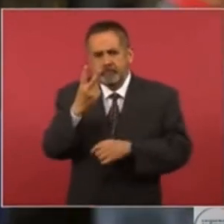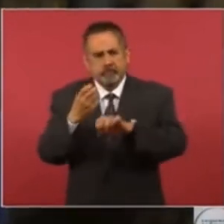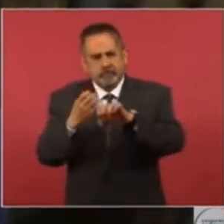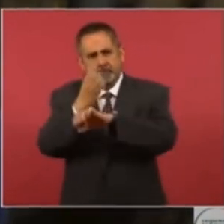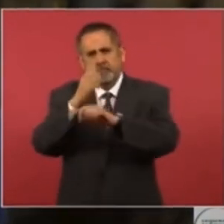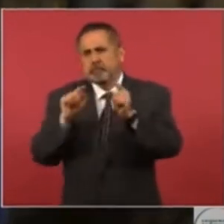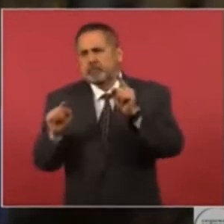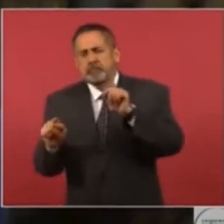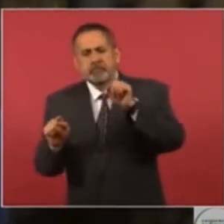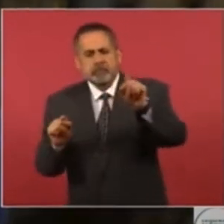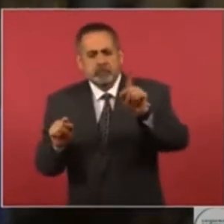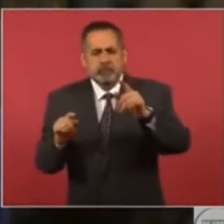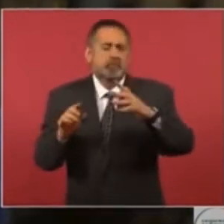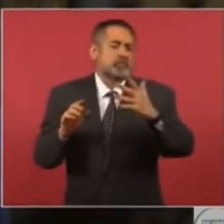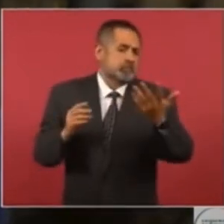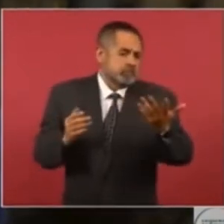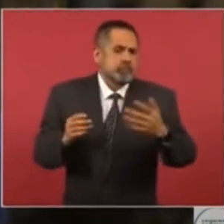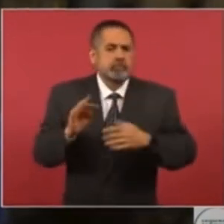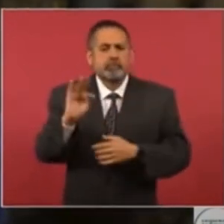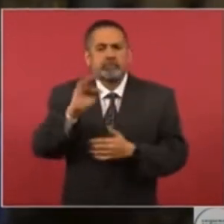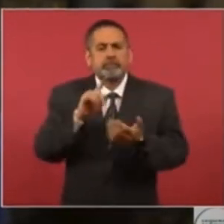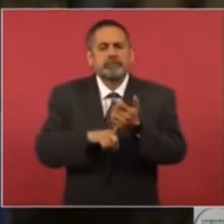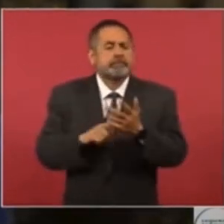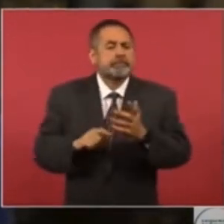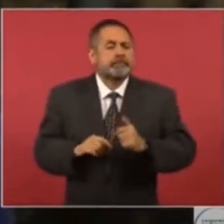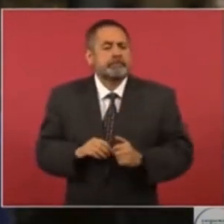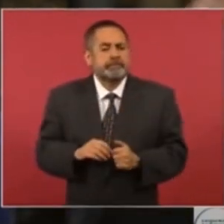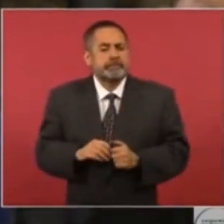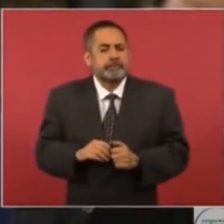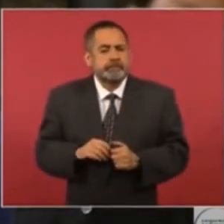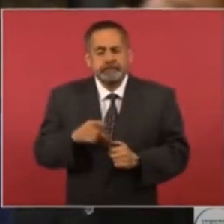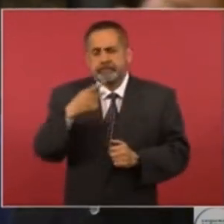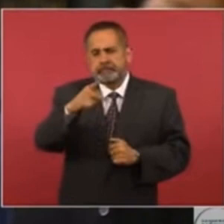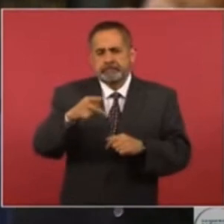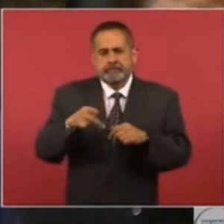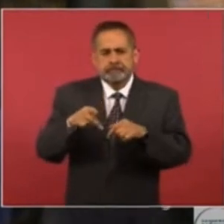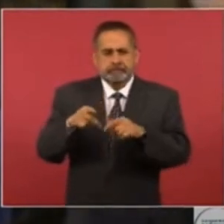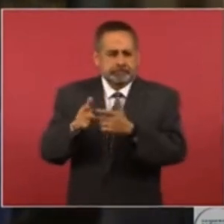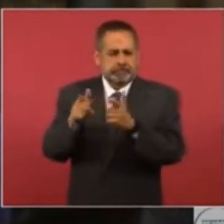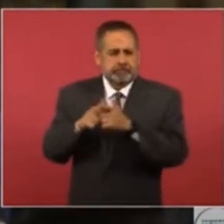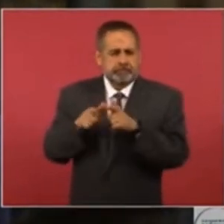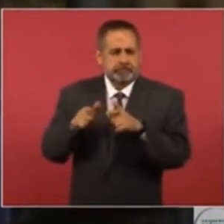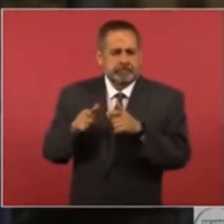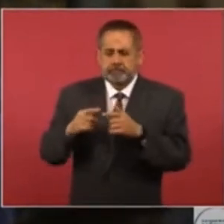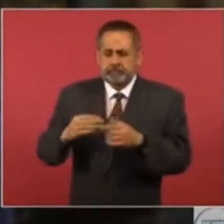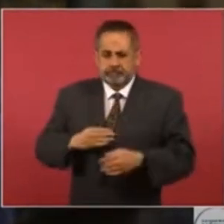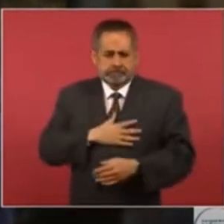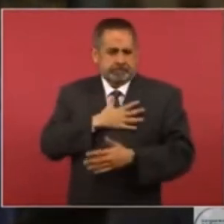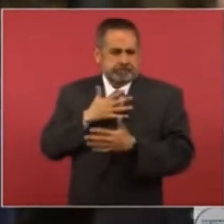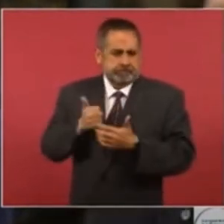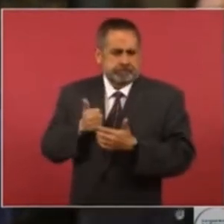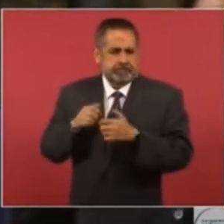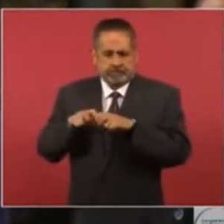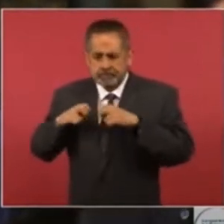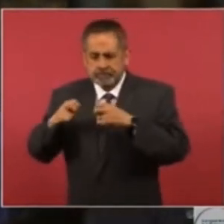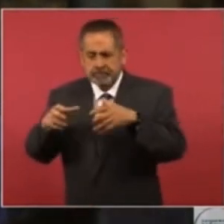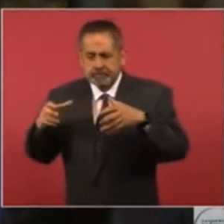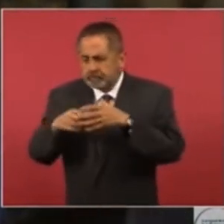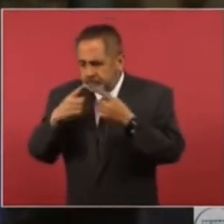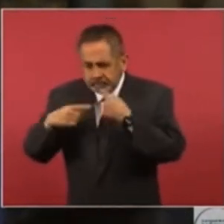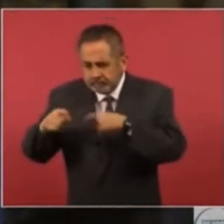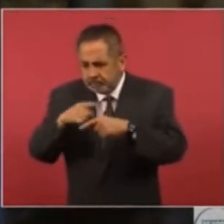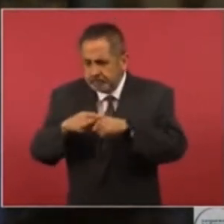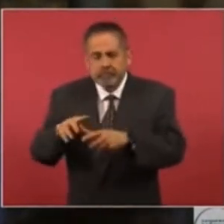o estaría contemplando con su Gabinete del Bienestar darlo de manera general